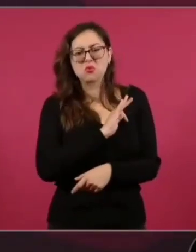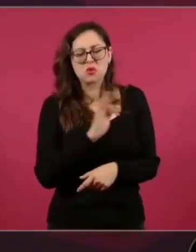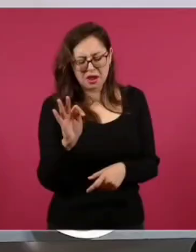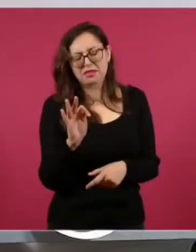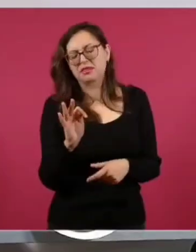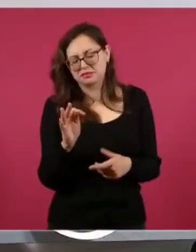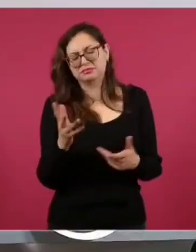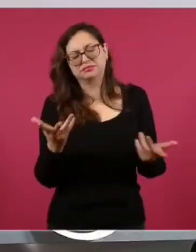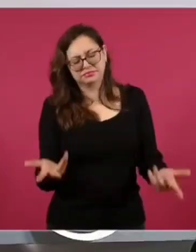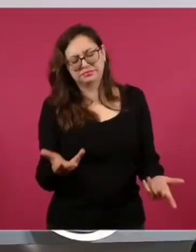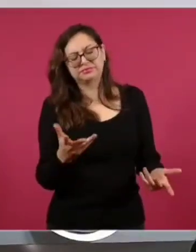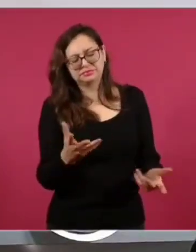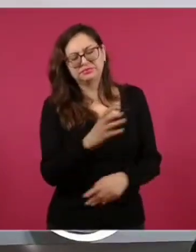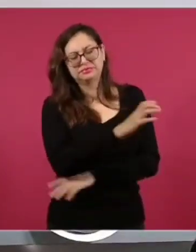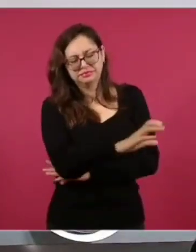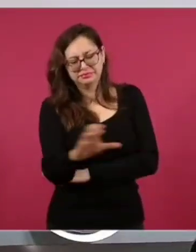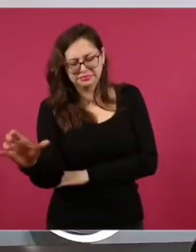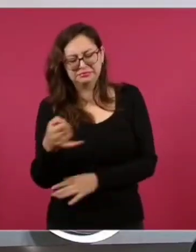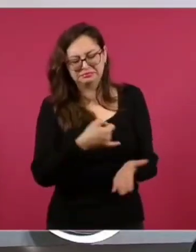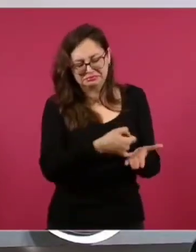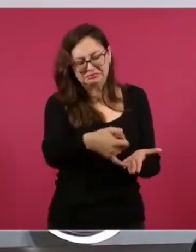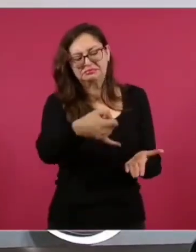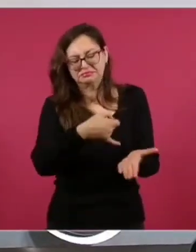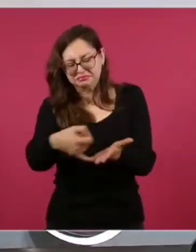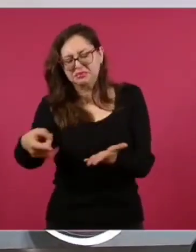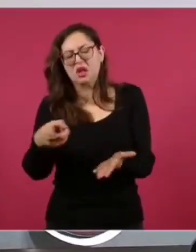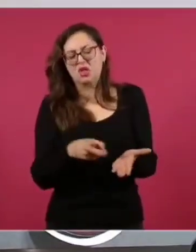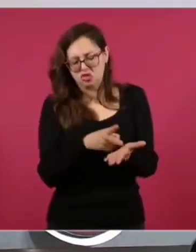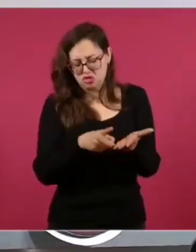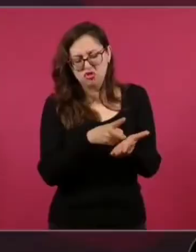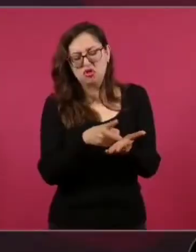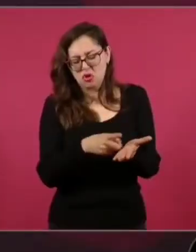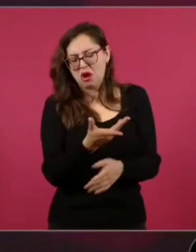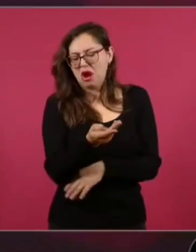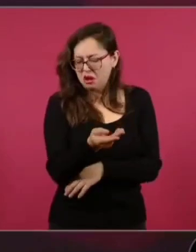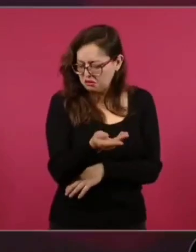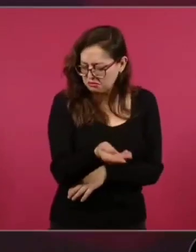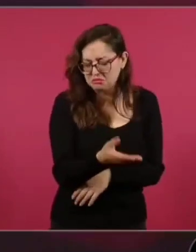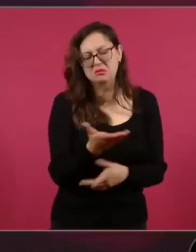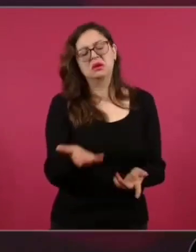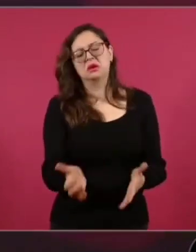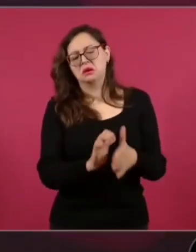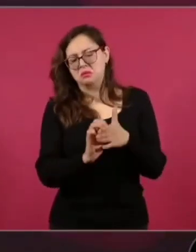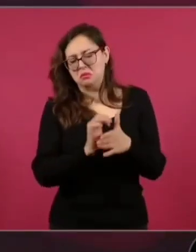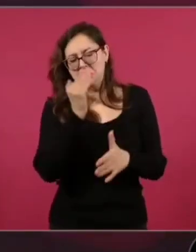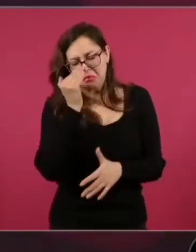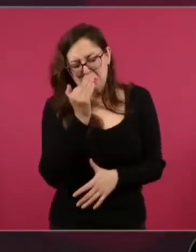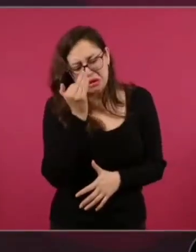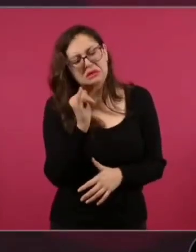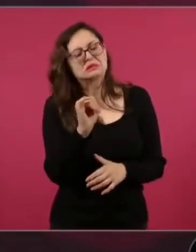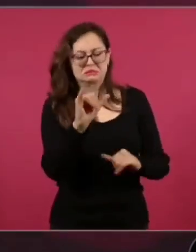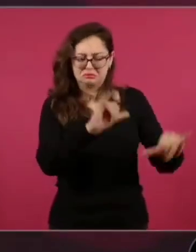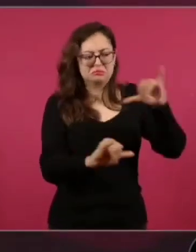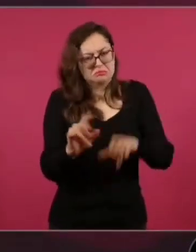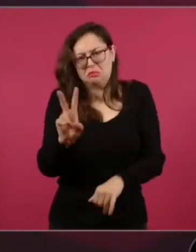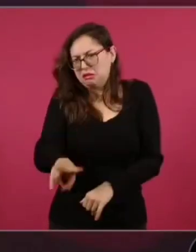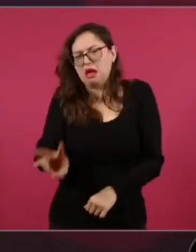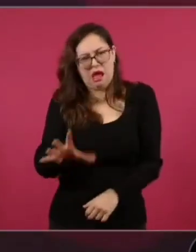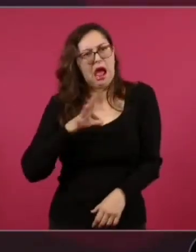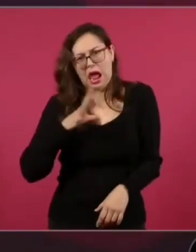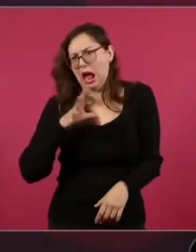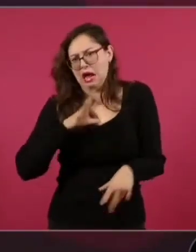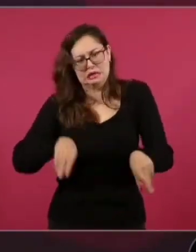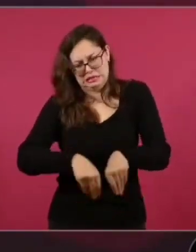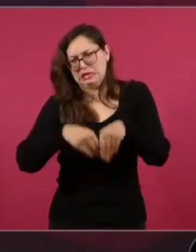como hay, no vamos a tapar el sol con un dedo, de marihuana, amapola, laboratorios donde